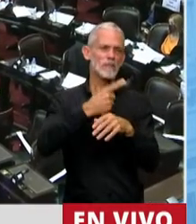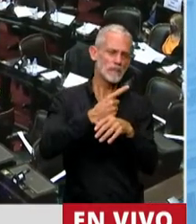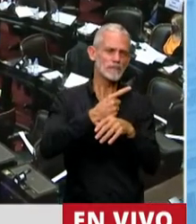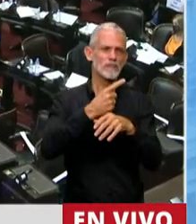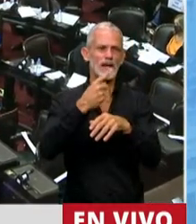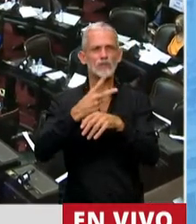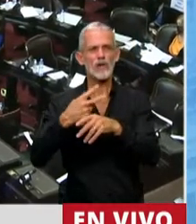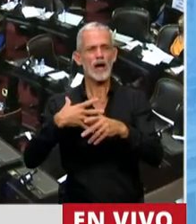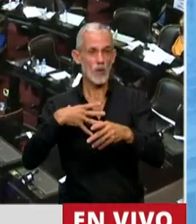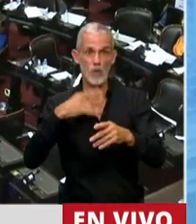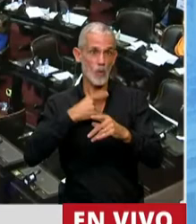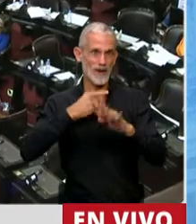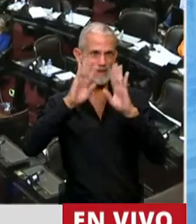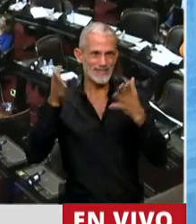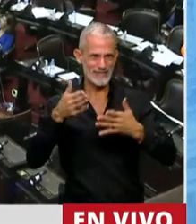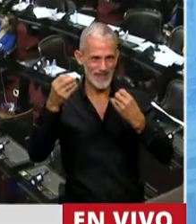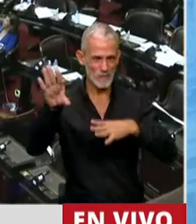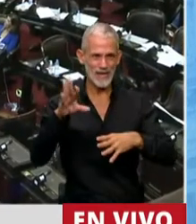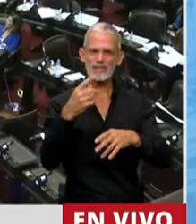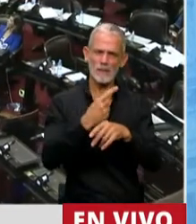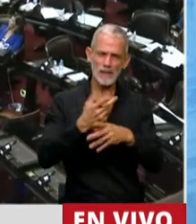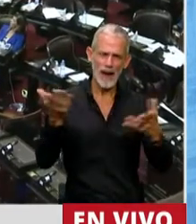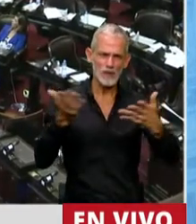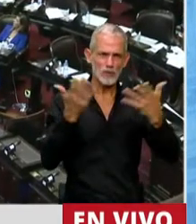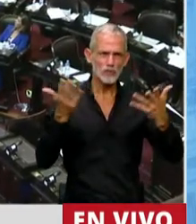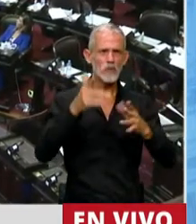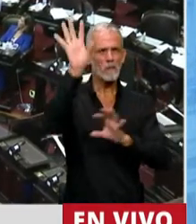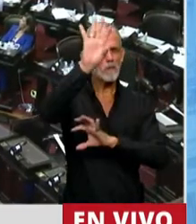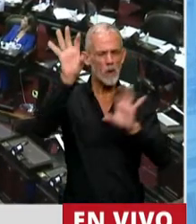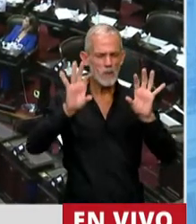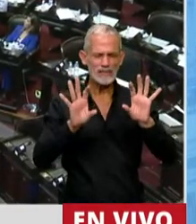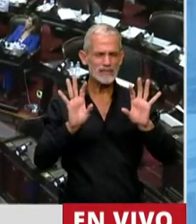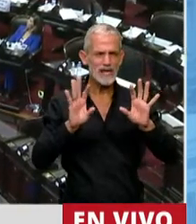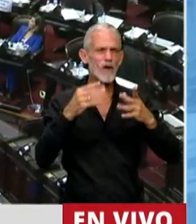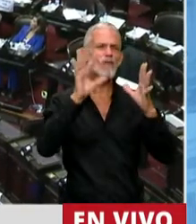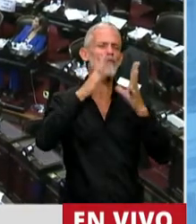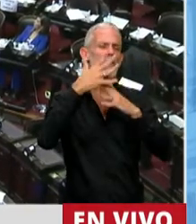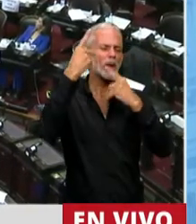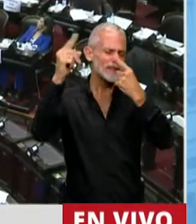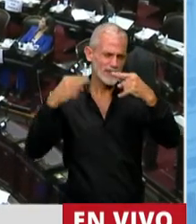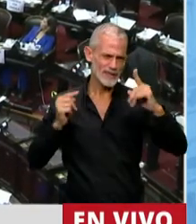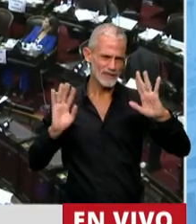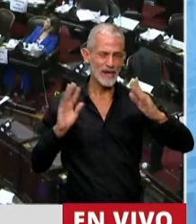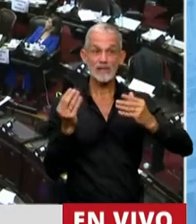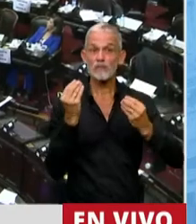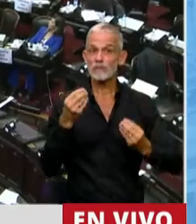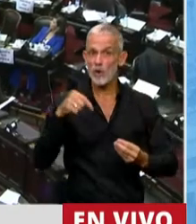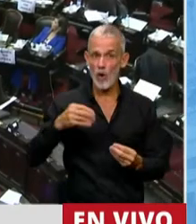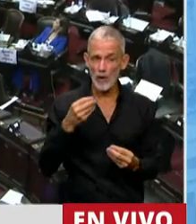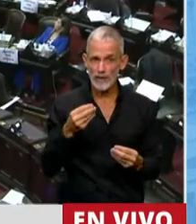secundarios, universitarios de vuelta, primarios, en distintas provincias, de distintas maneras, pero ¿saben qué está pasando hoy?